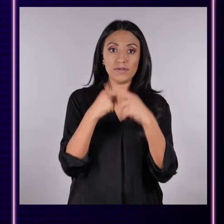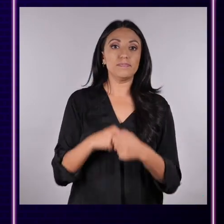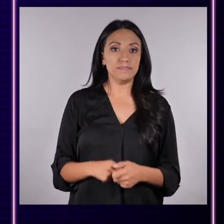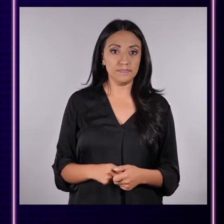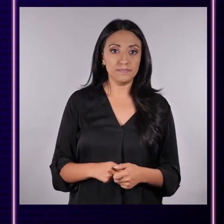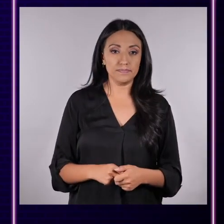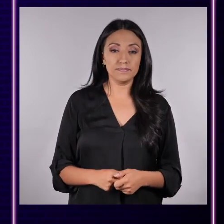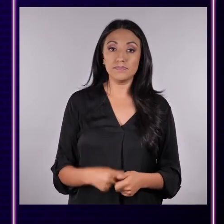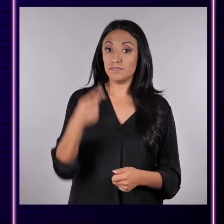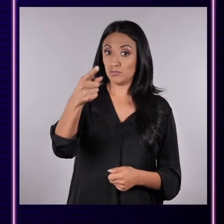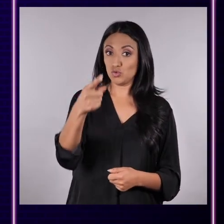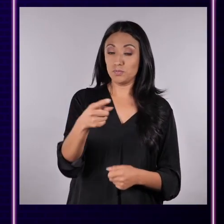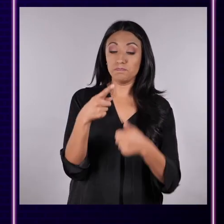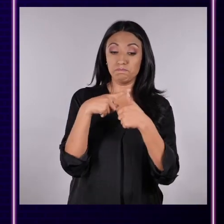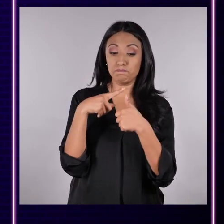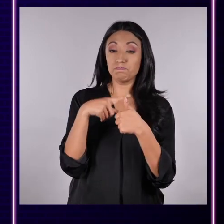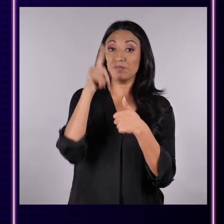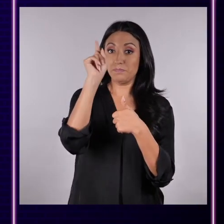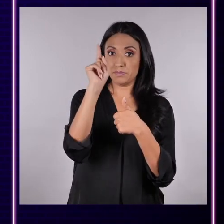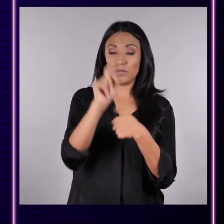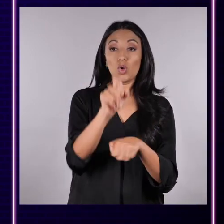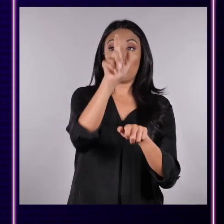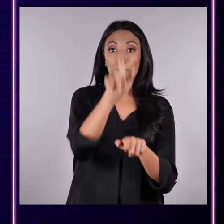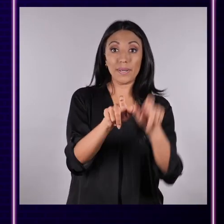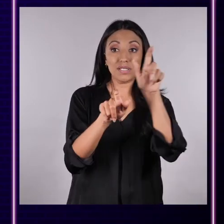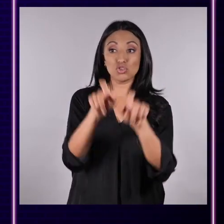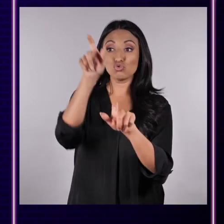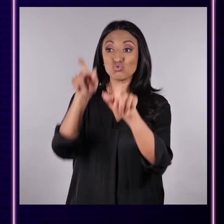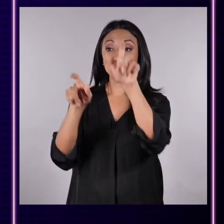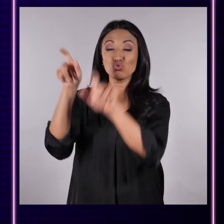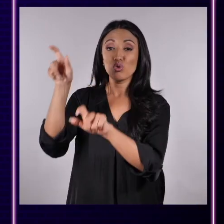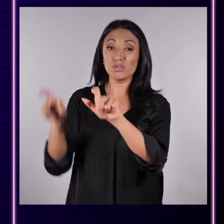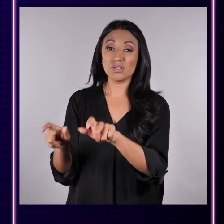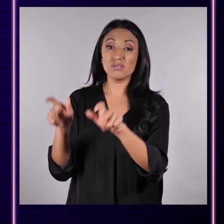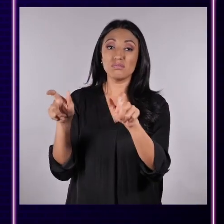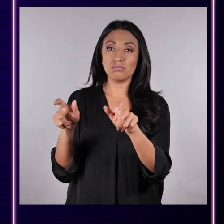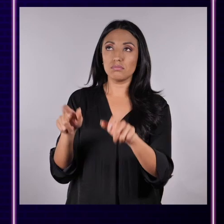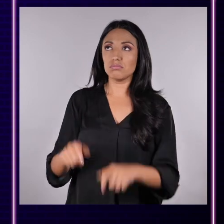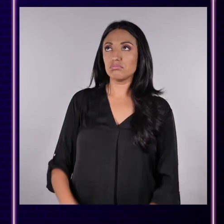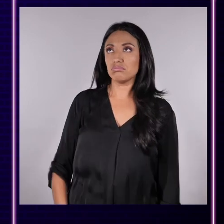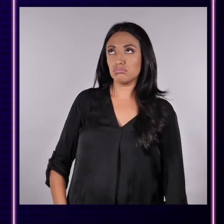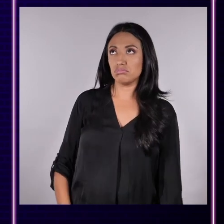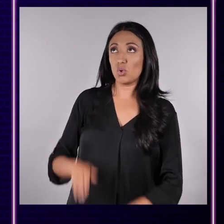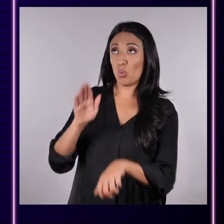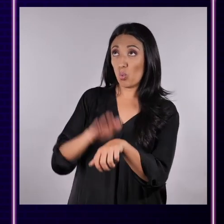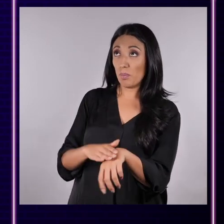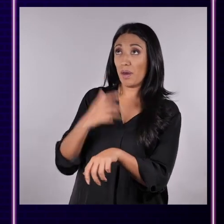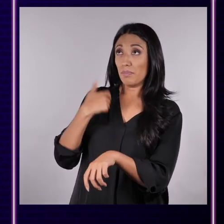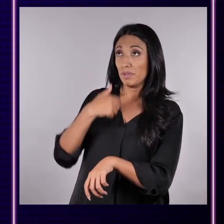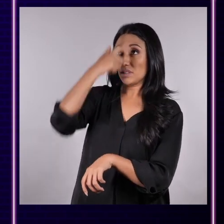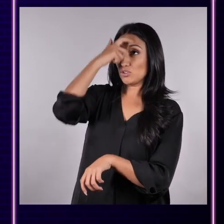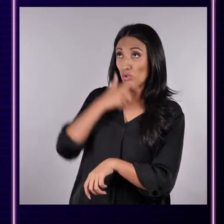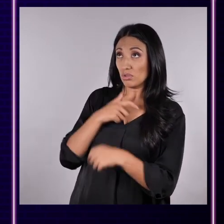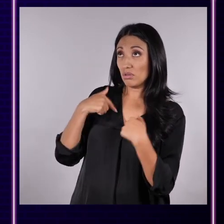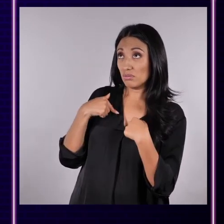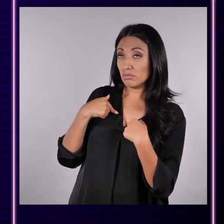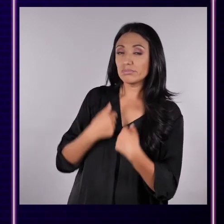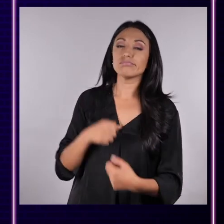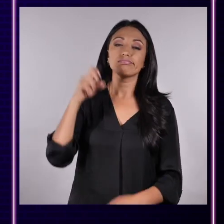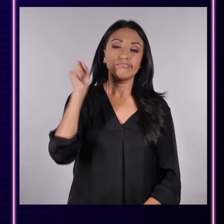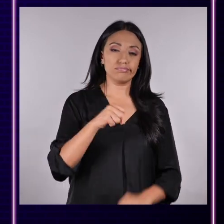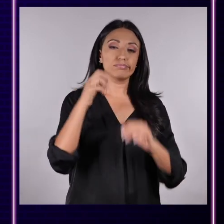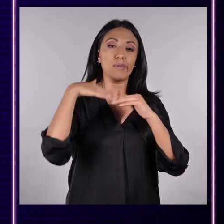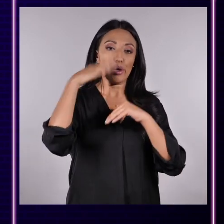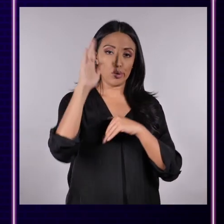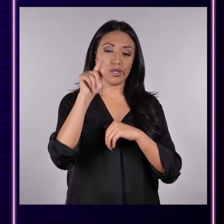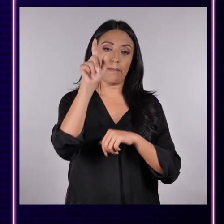La primera causa. Matichiques, las personas, lastimosamente. ¿Otra vez nosotros somos responsables? Sí,